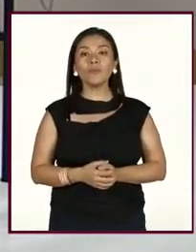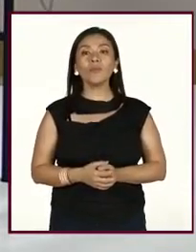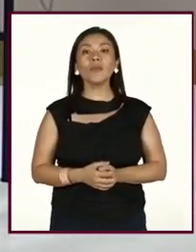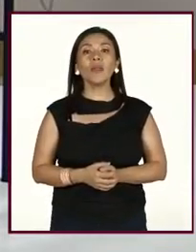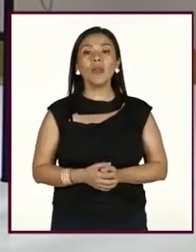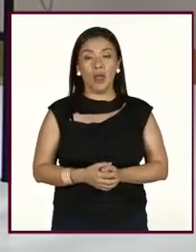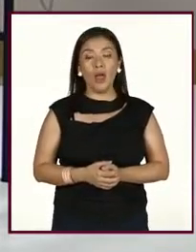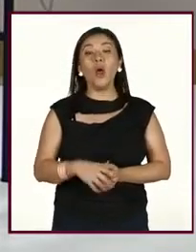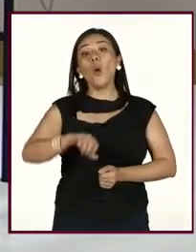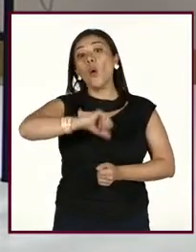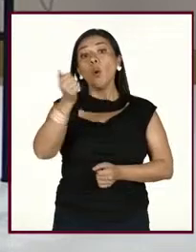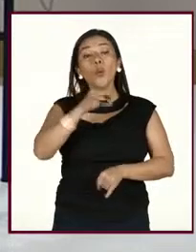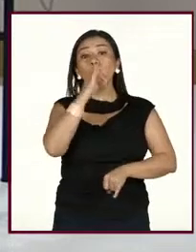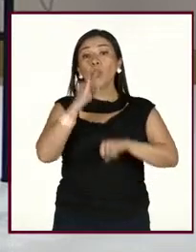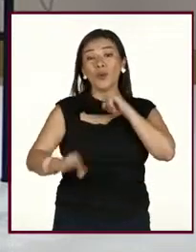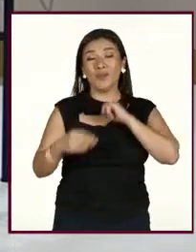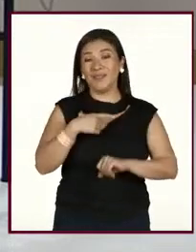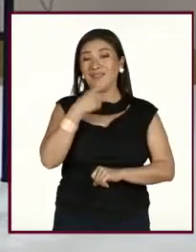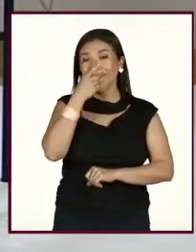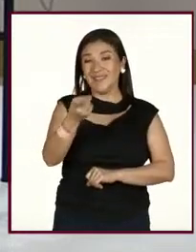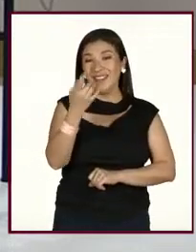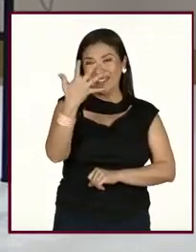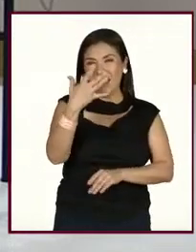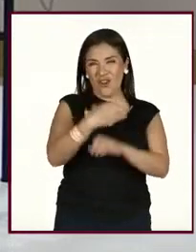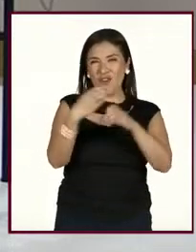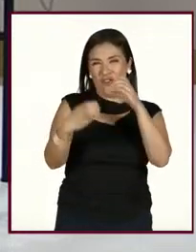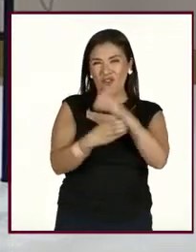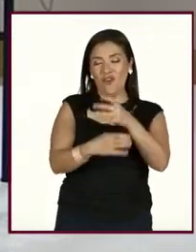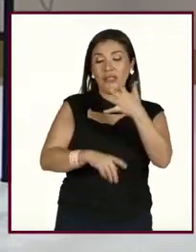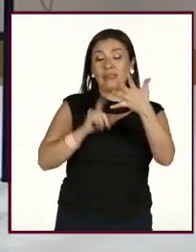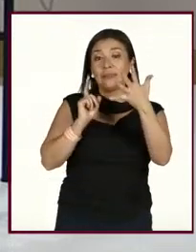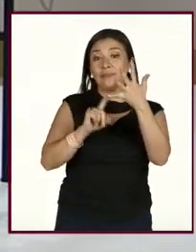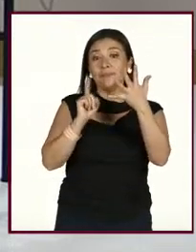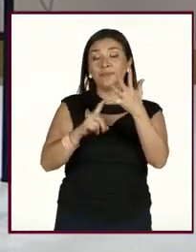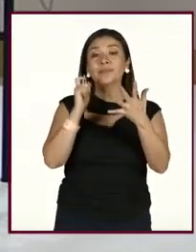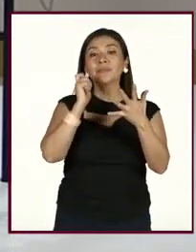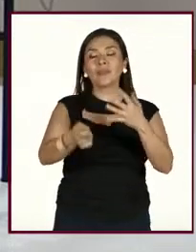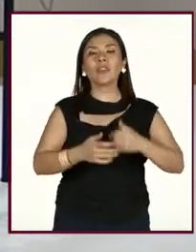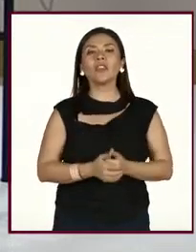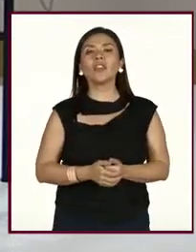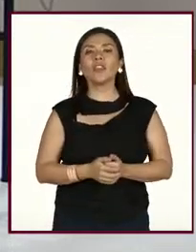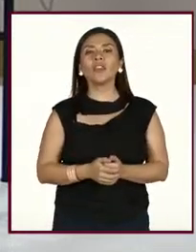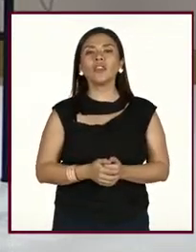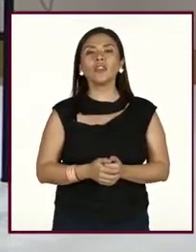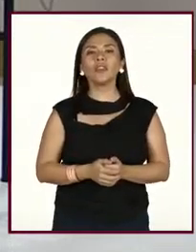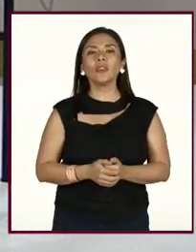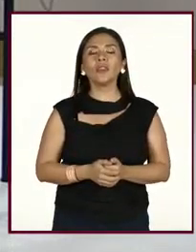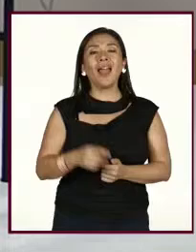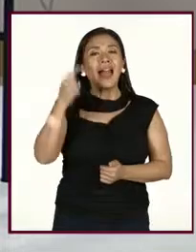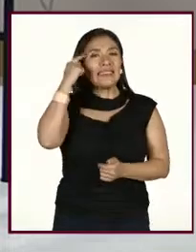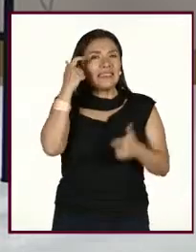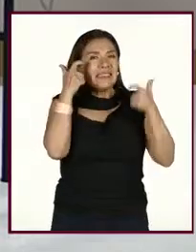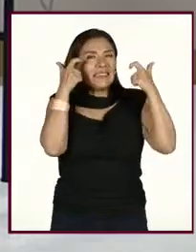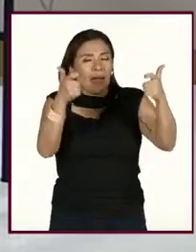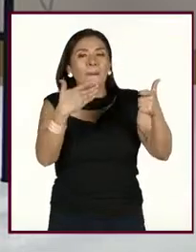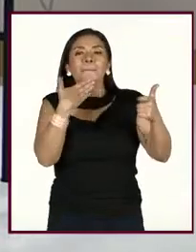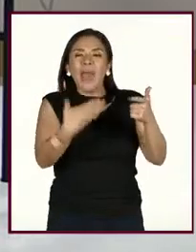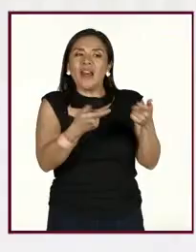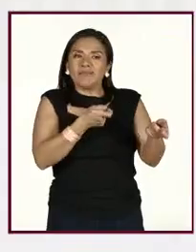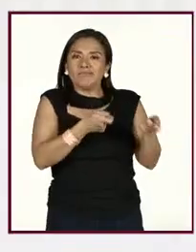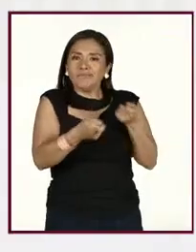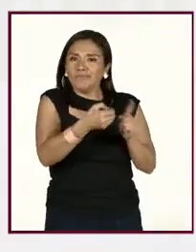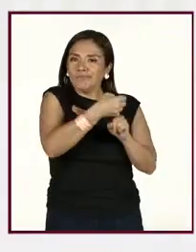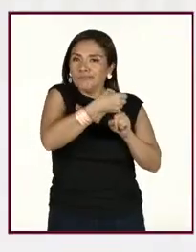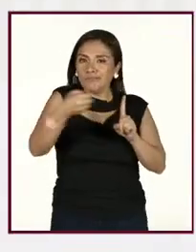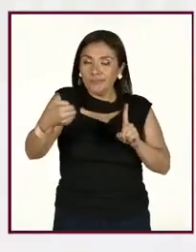dentro de estos factores que les mencioné, el quinto factor es el manejo adecuado del estrés. Qué